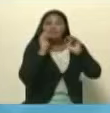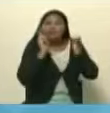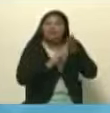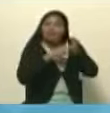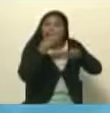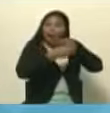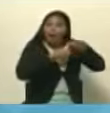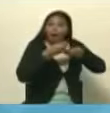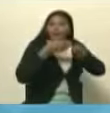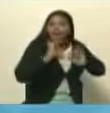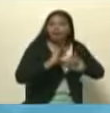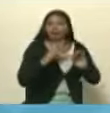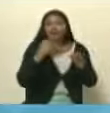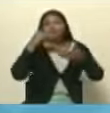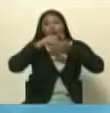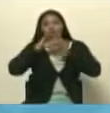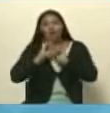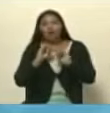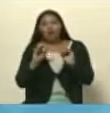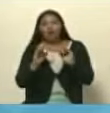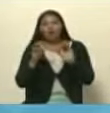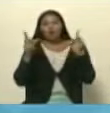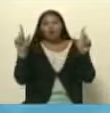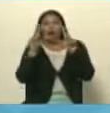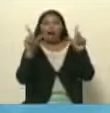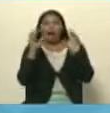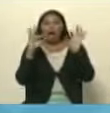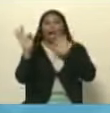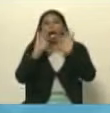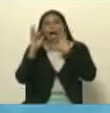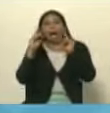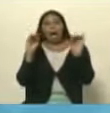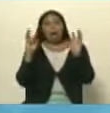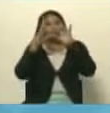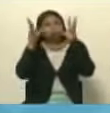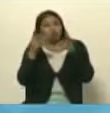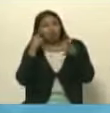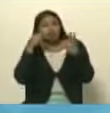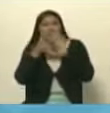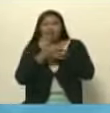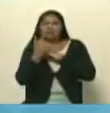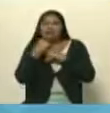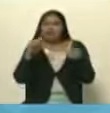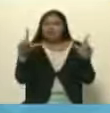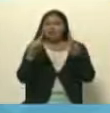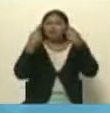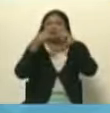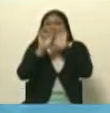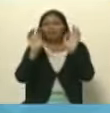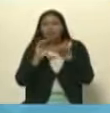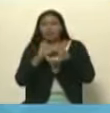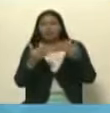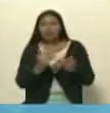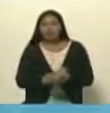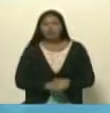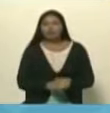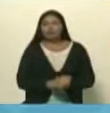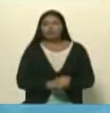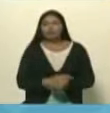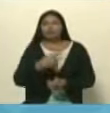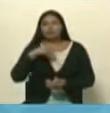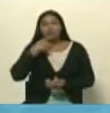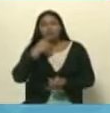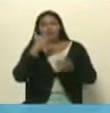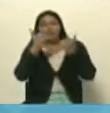estaban realizando, nos colocaron comiquitas. Oye, qué interesante, ¿no? ¿Cómo, de qué manera tan, digamos, tan